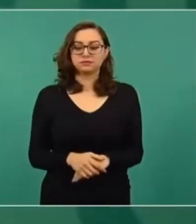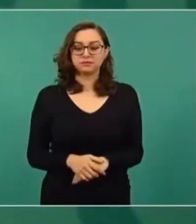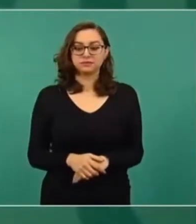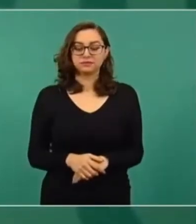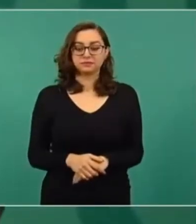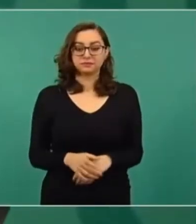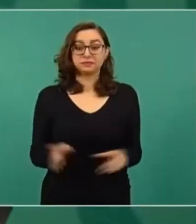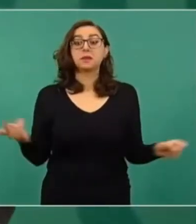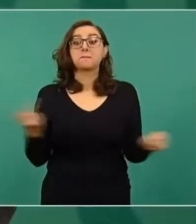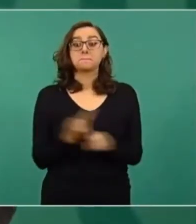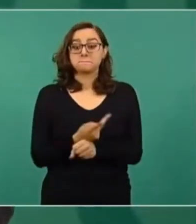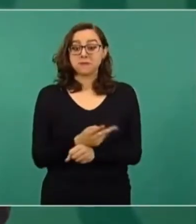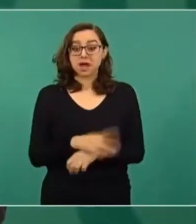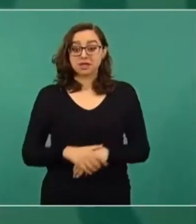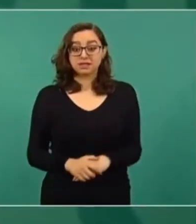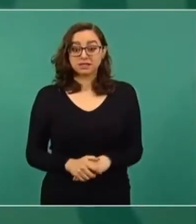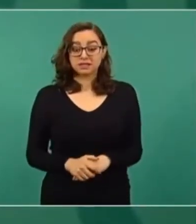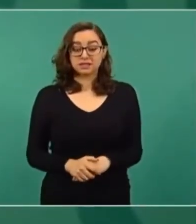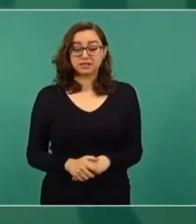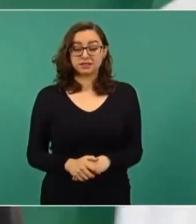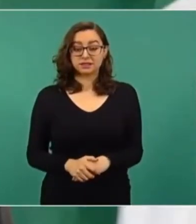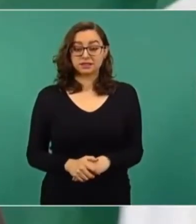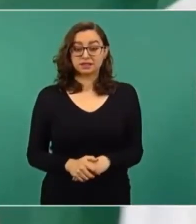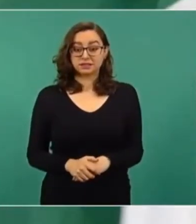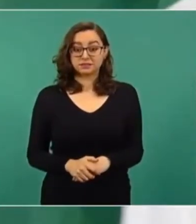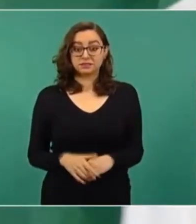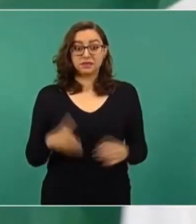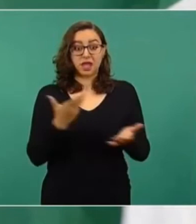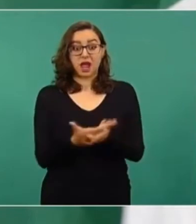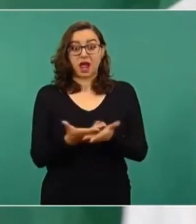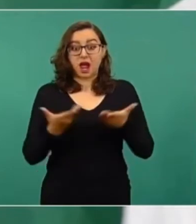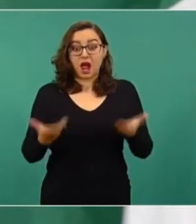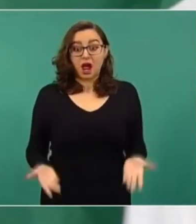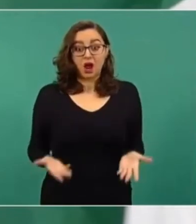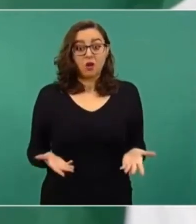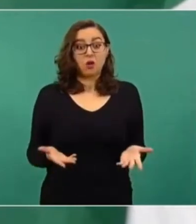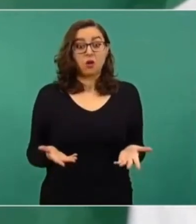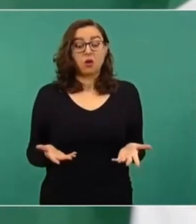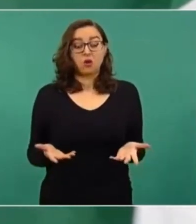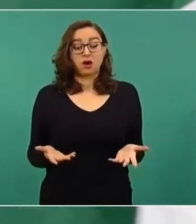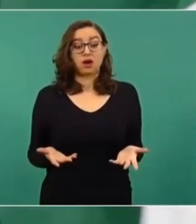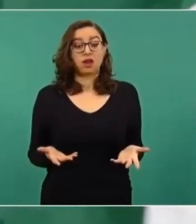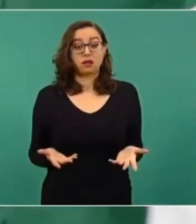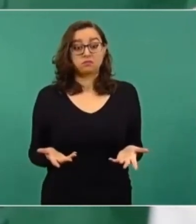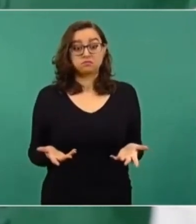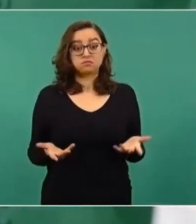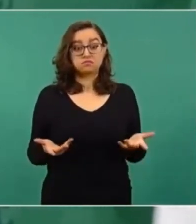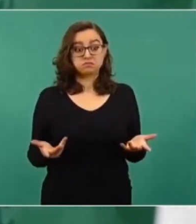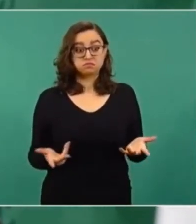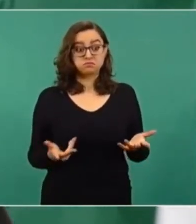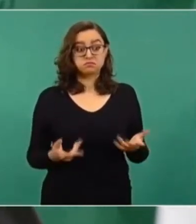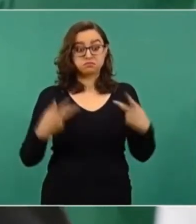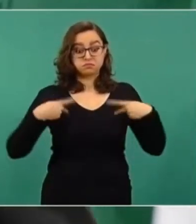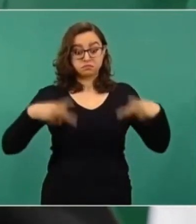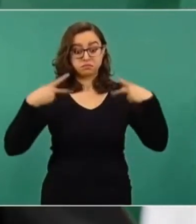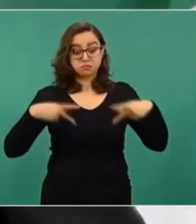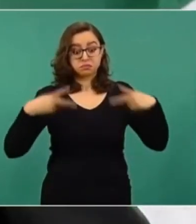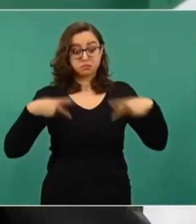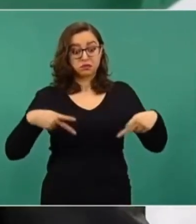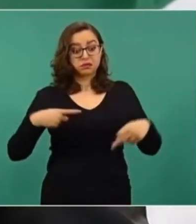procede considerar delito grave y que vayan a prisión,